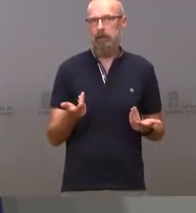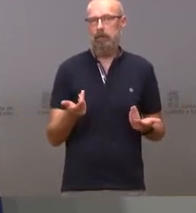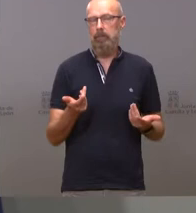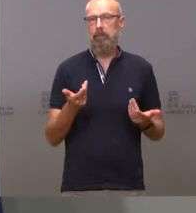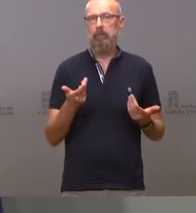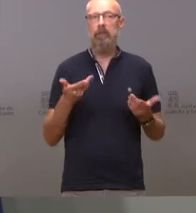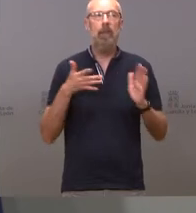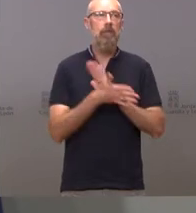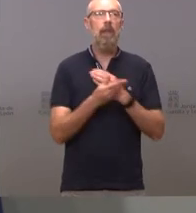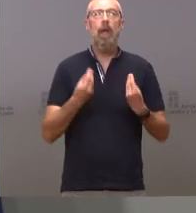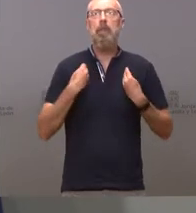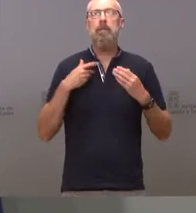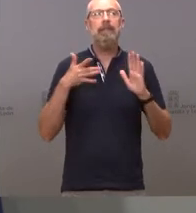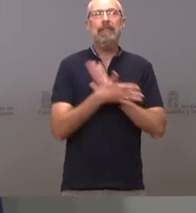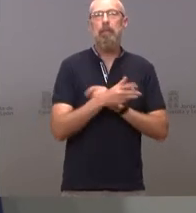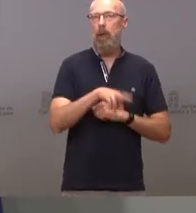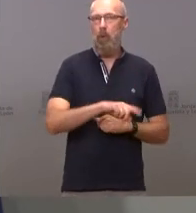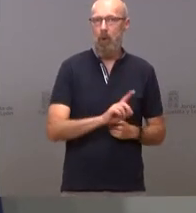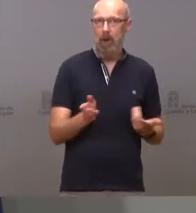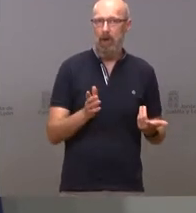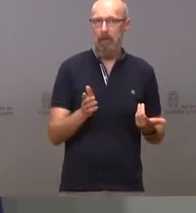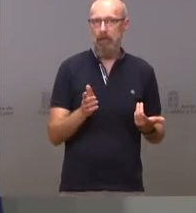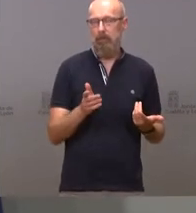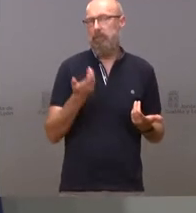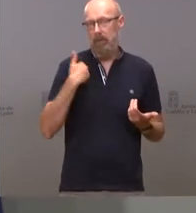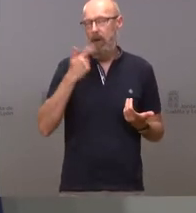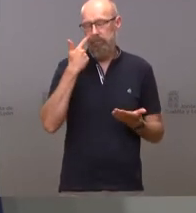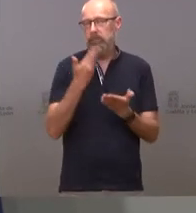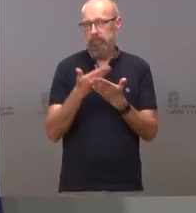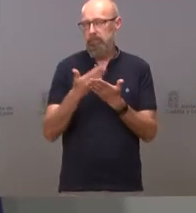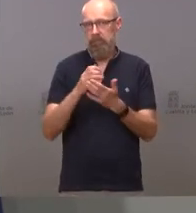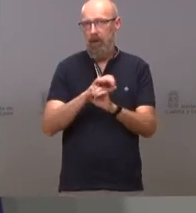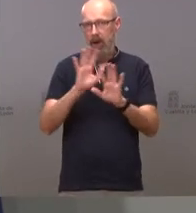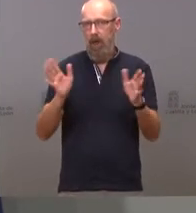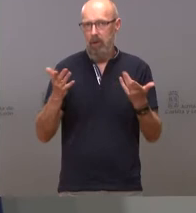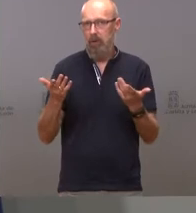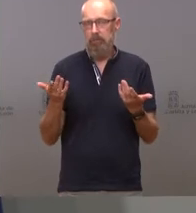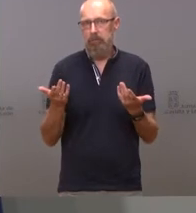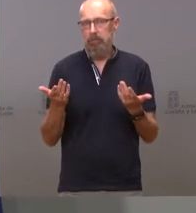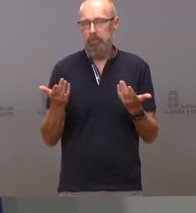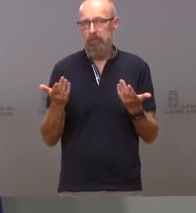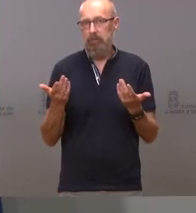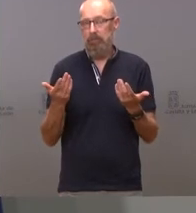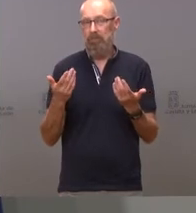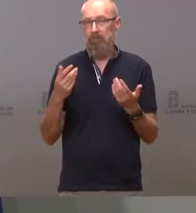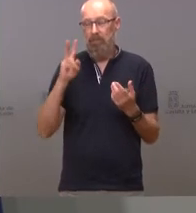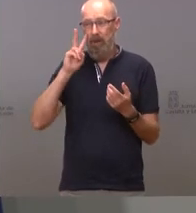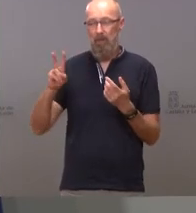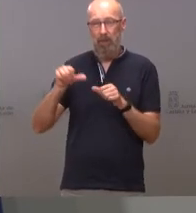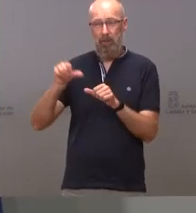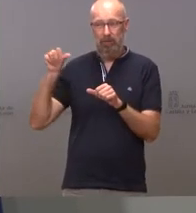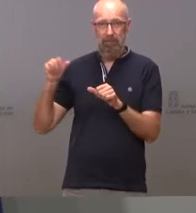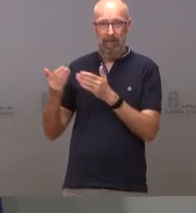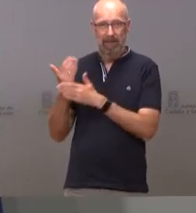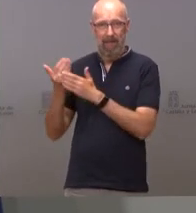y lo que hemos visto estos días es muy sorprendente. Desde